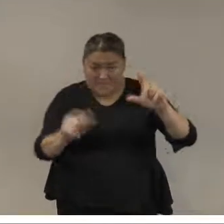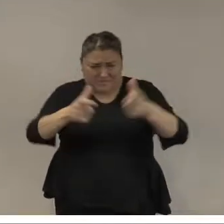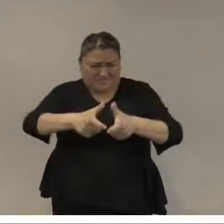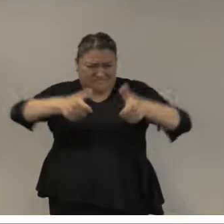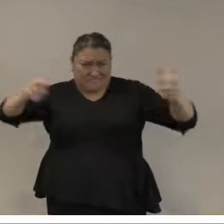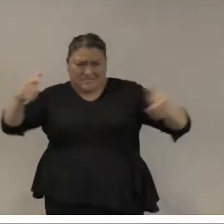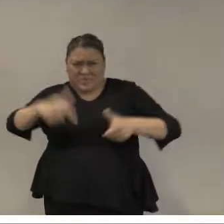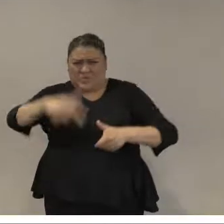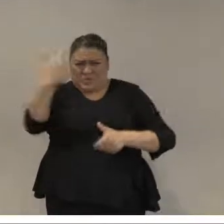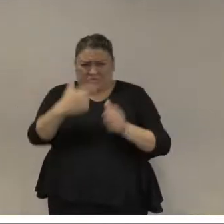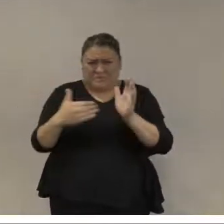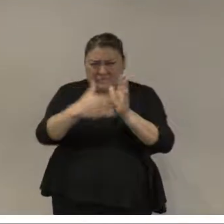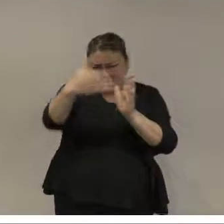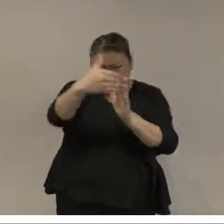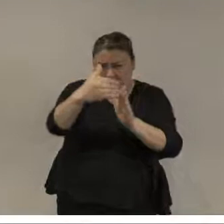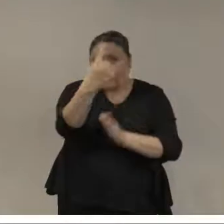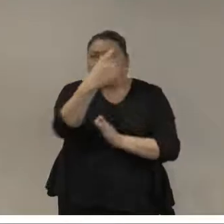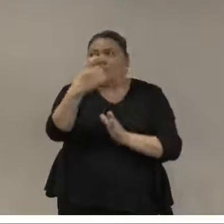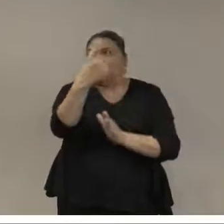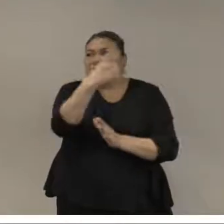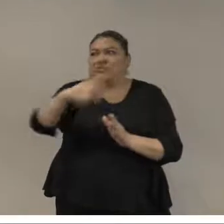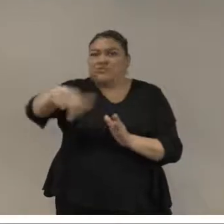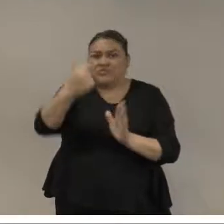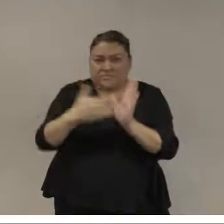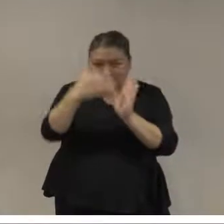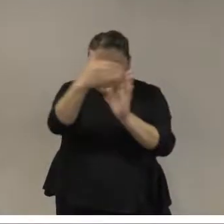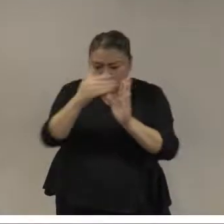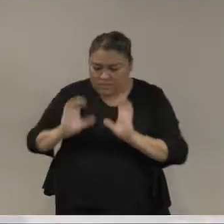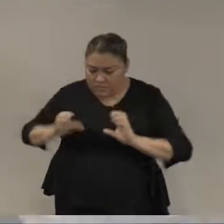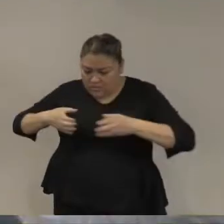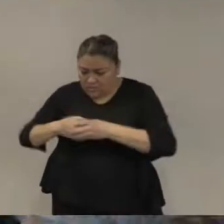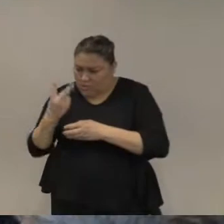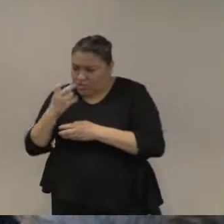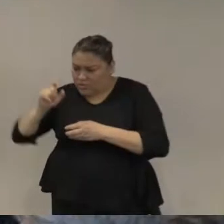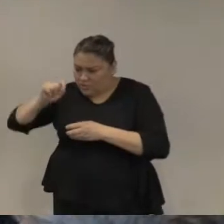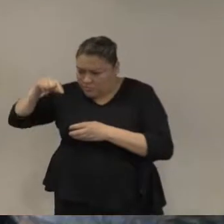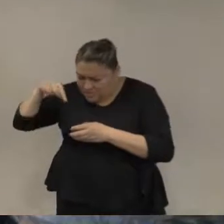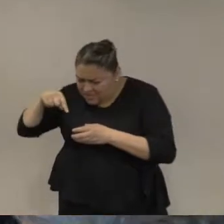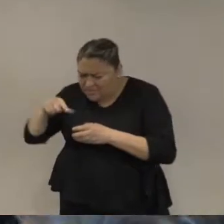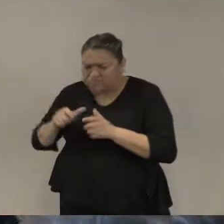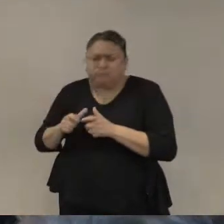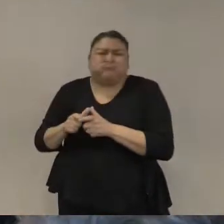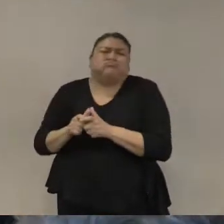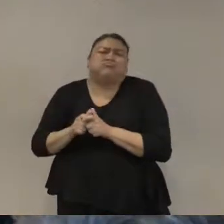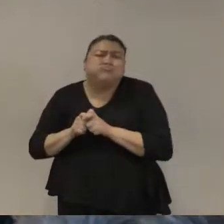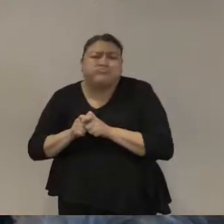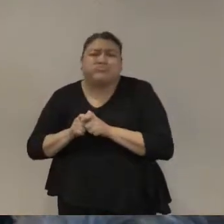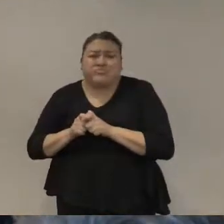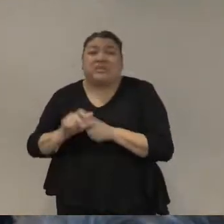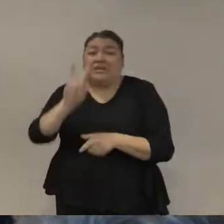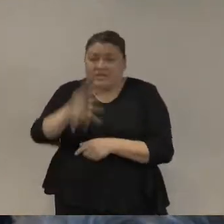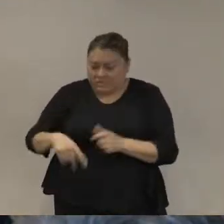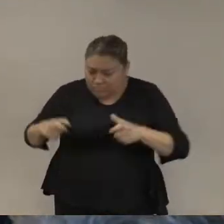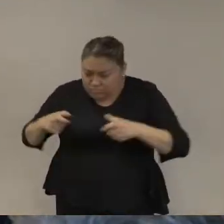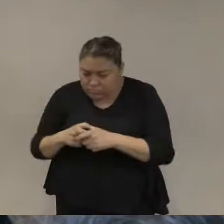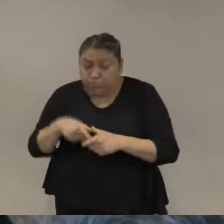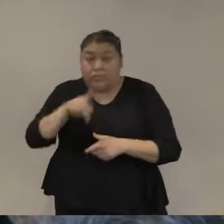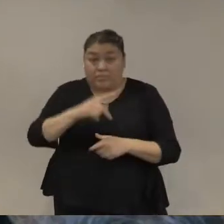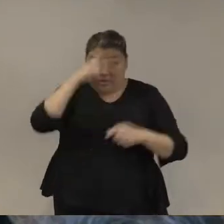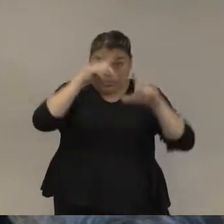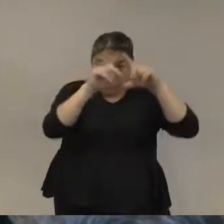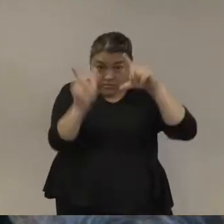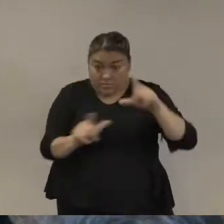es porque el esfuerzo de mejorar la seguridad ciudadana es compleja es multifacética y la guardia y los deberes que